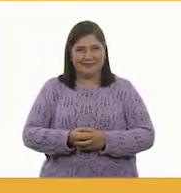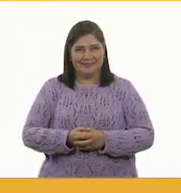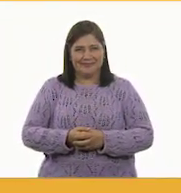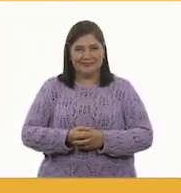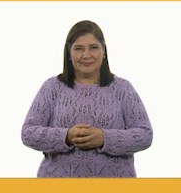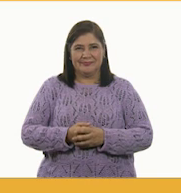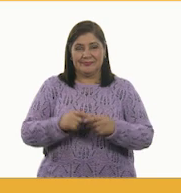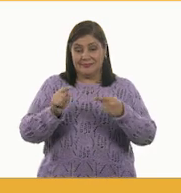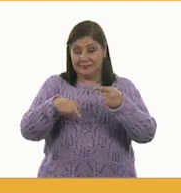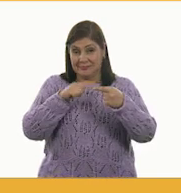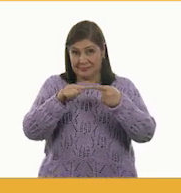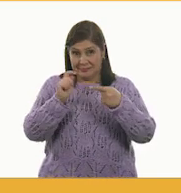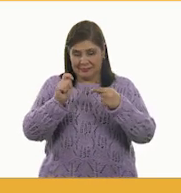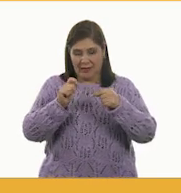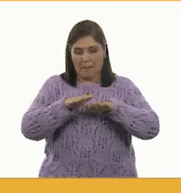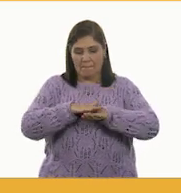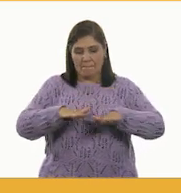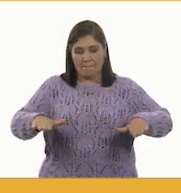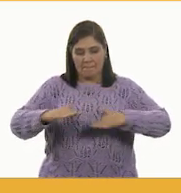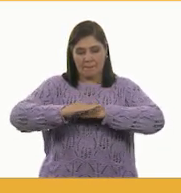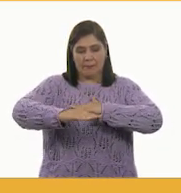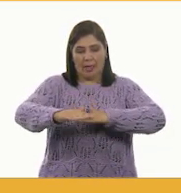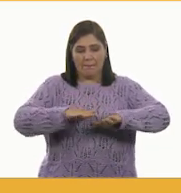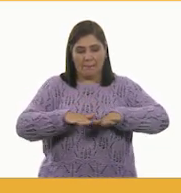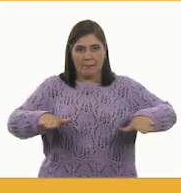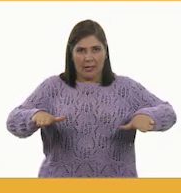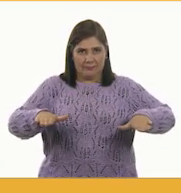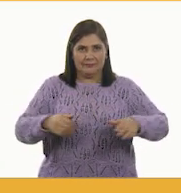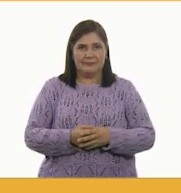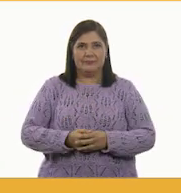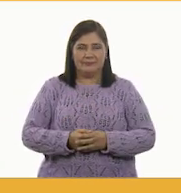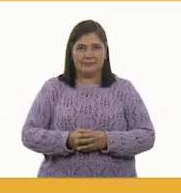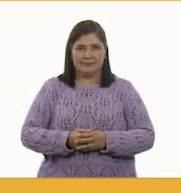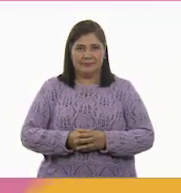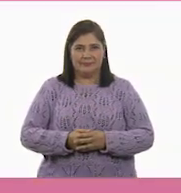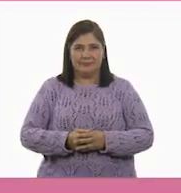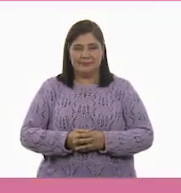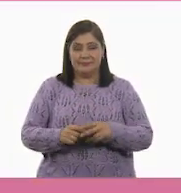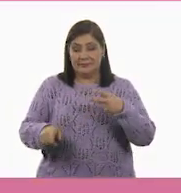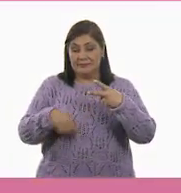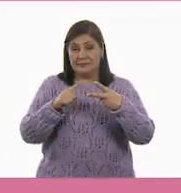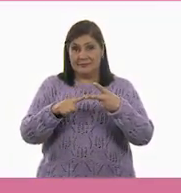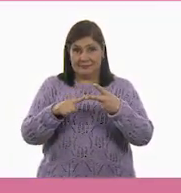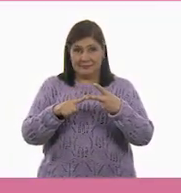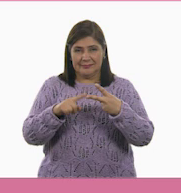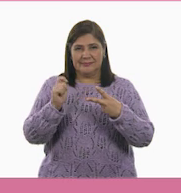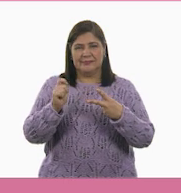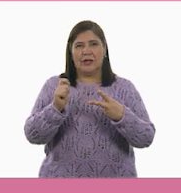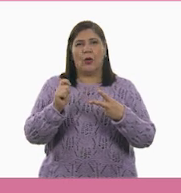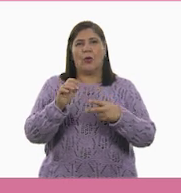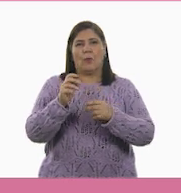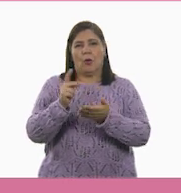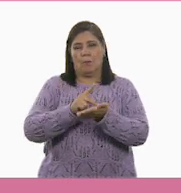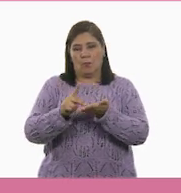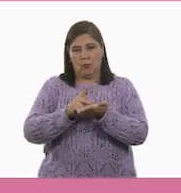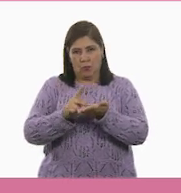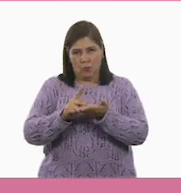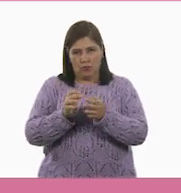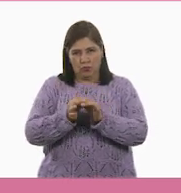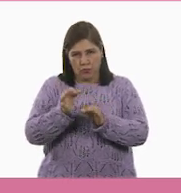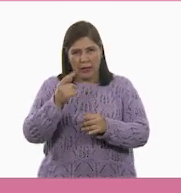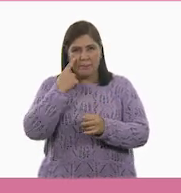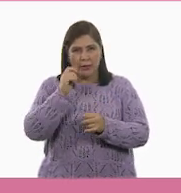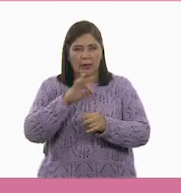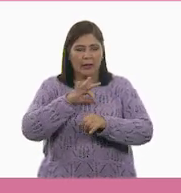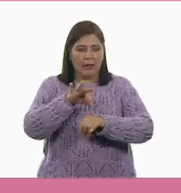Uno Estira la playera a lo largo y a lo ancho Dos Marca con el plumón o la pluma y